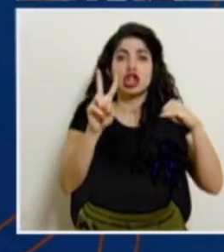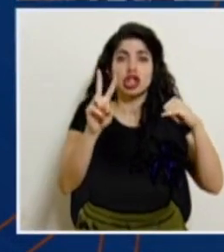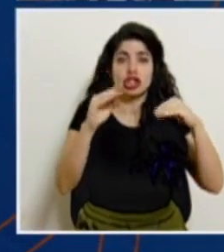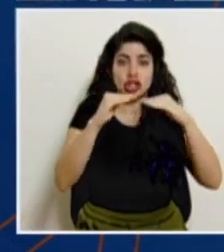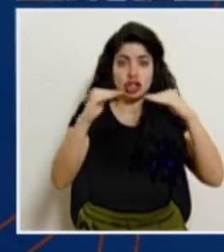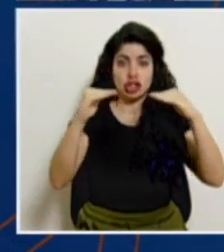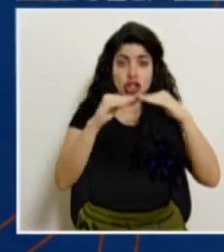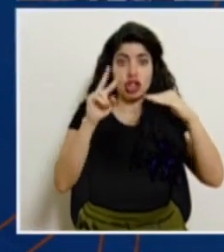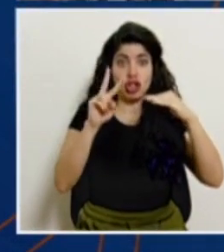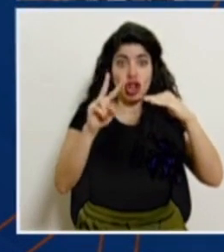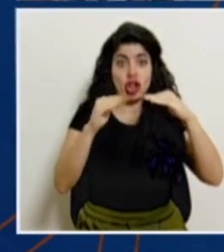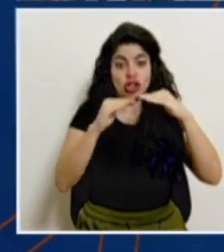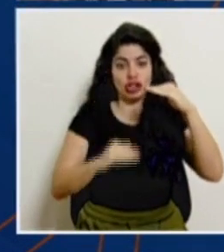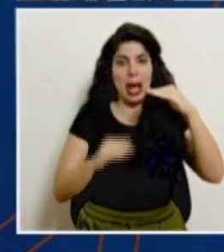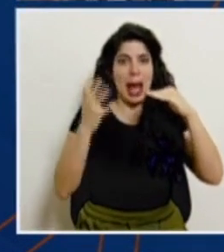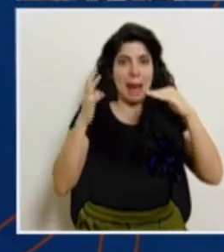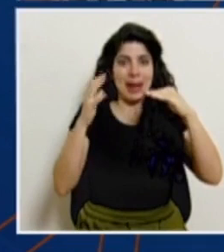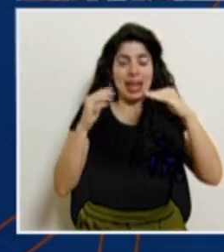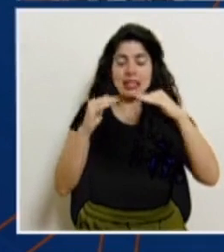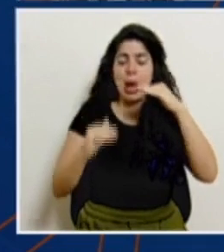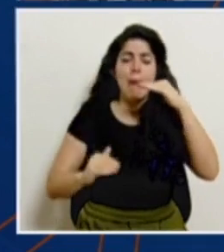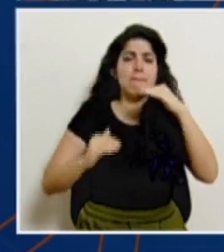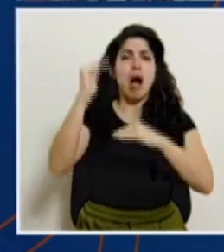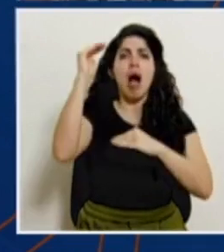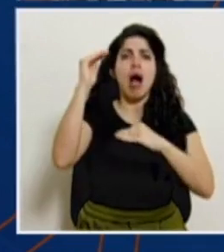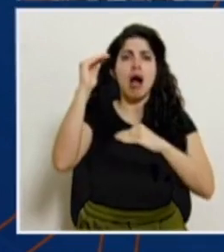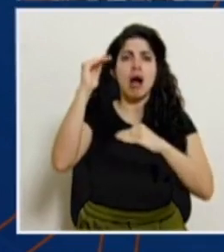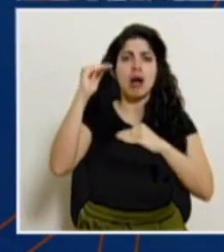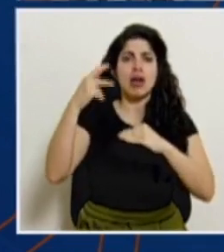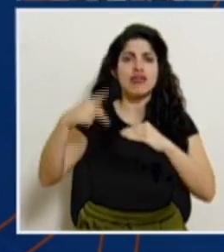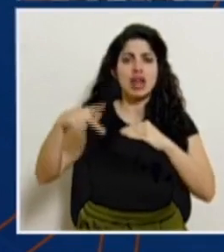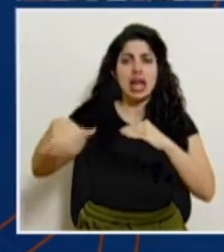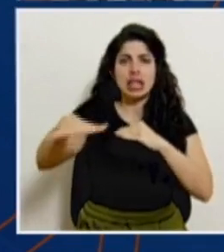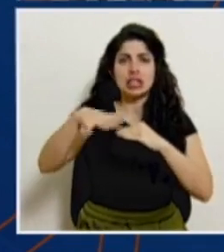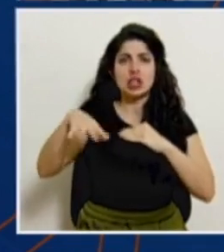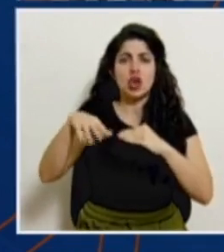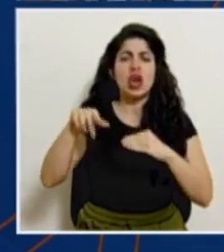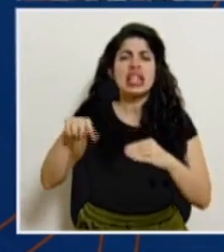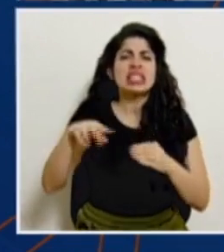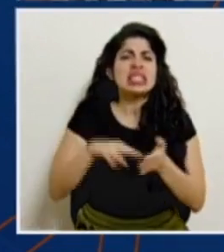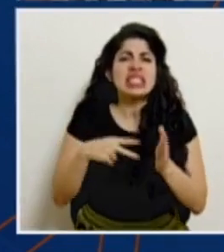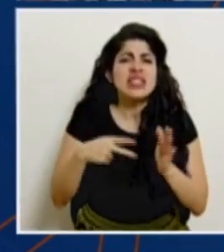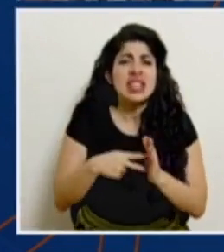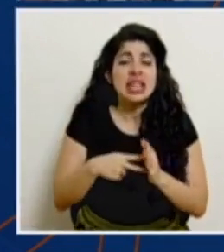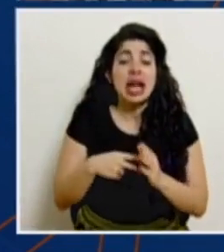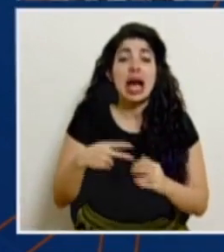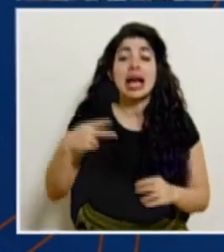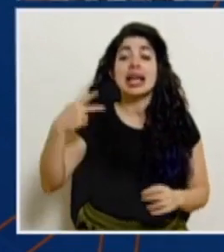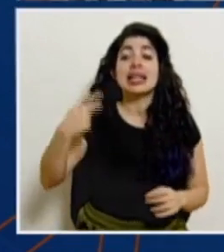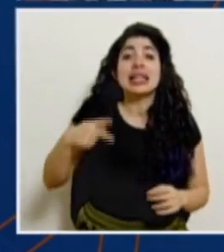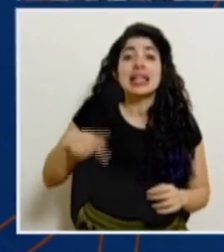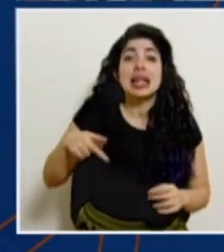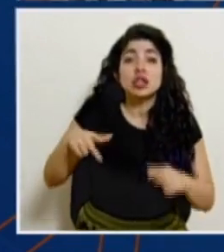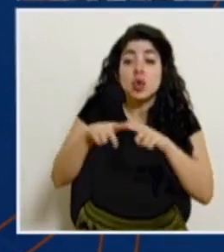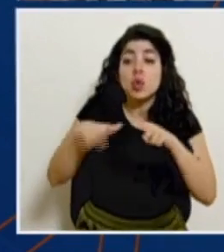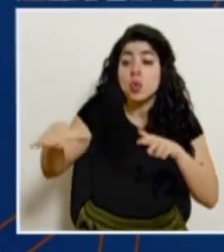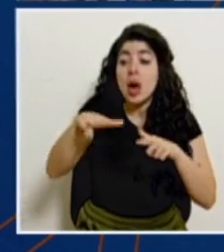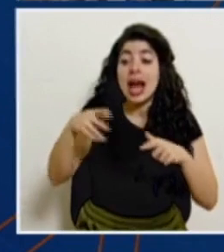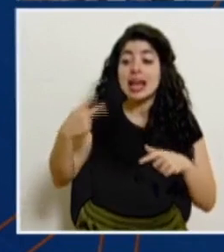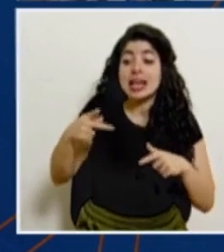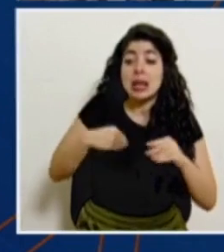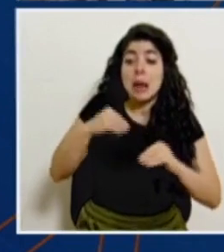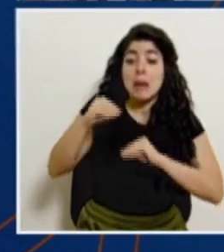alerta amarilla. Eso solo tiene una interpretación y es que el riesgo de transmisión aumenta.